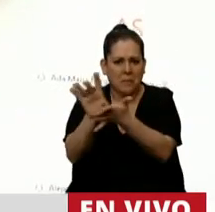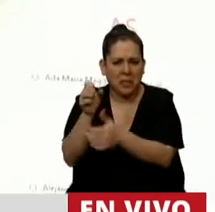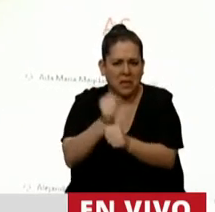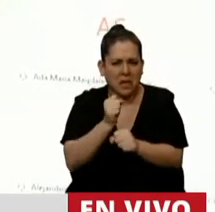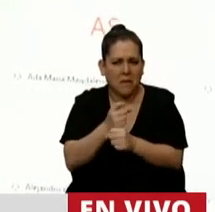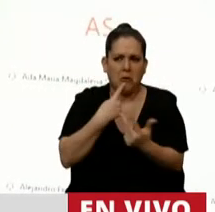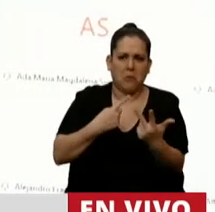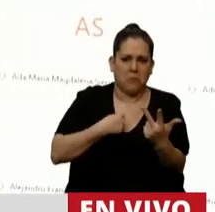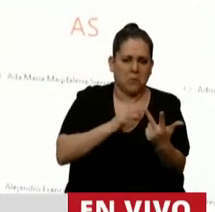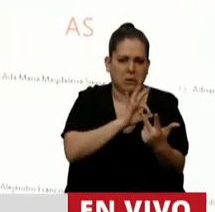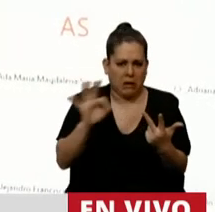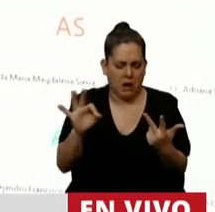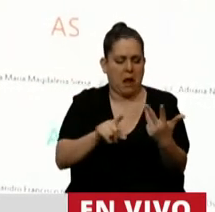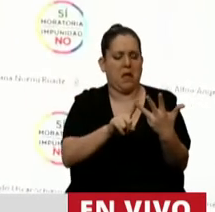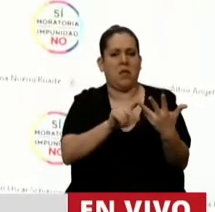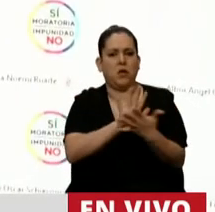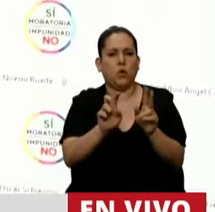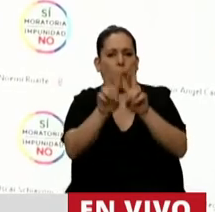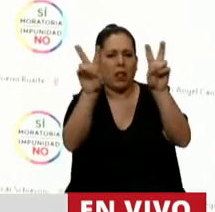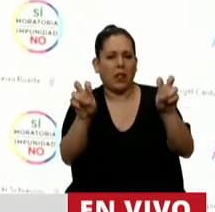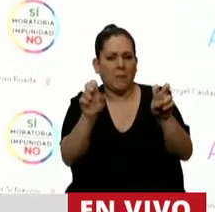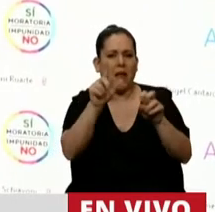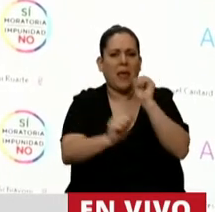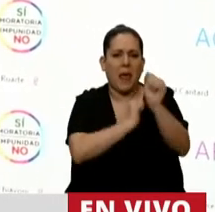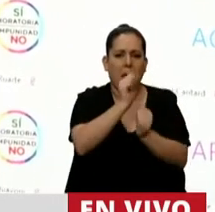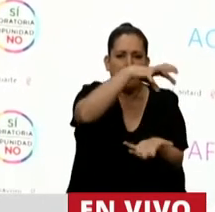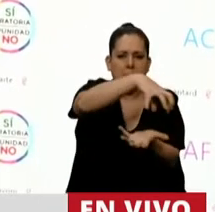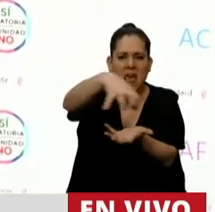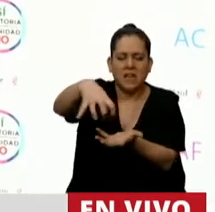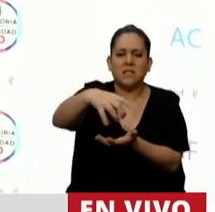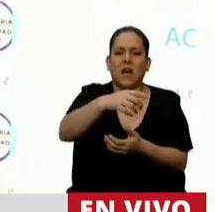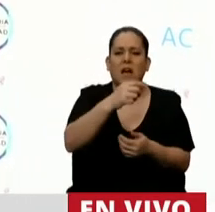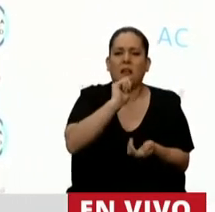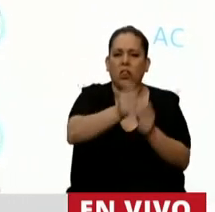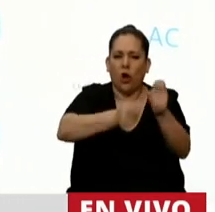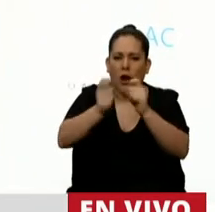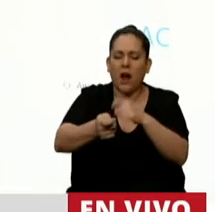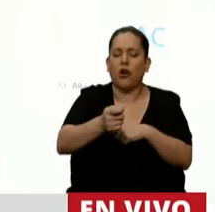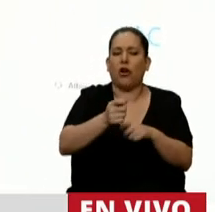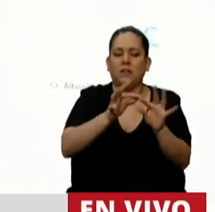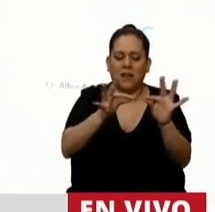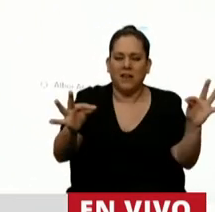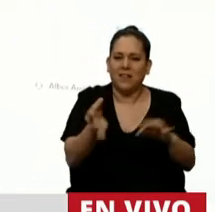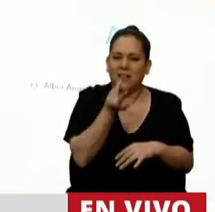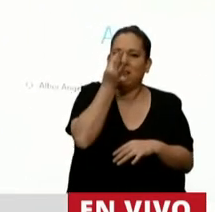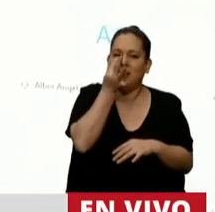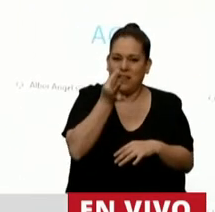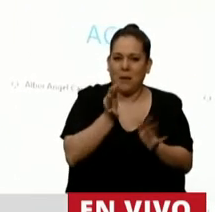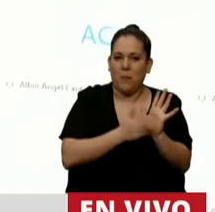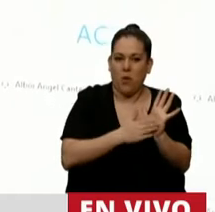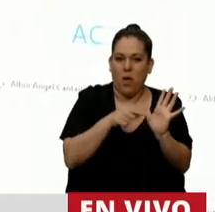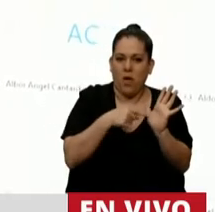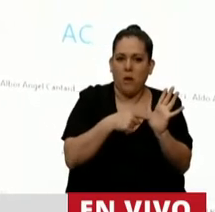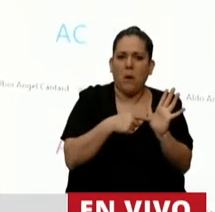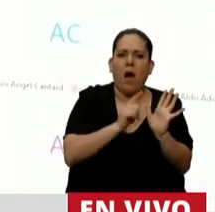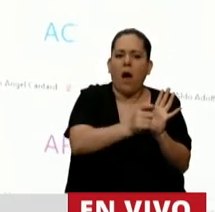Tampoco me contestó quiénes son las empresas o las personas que han donado, por ejemplo, 200.000 test. Parece que es un secreto de Estado.